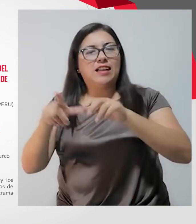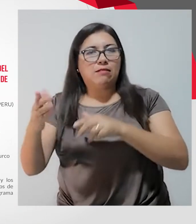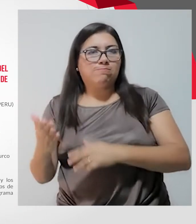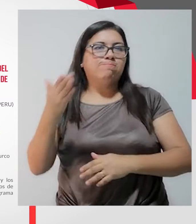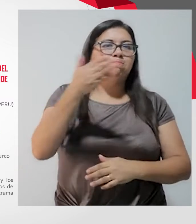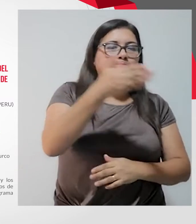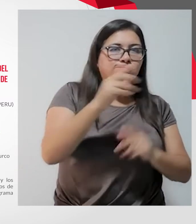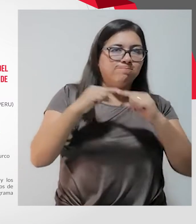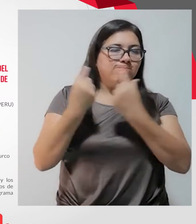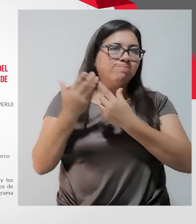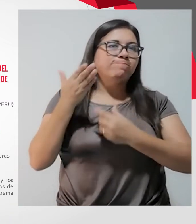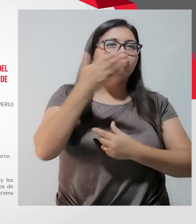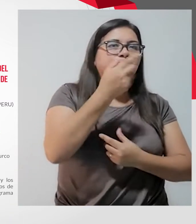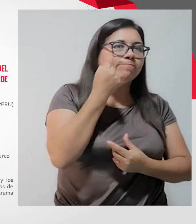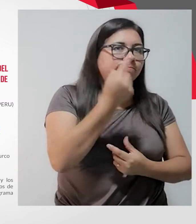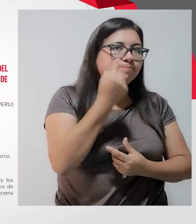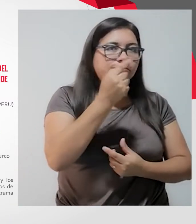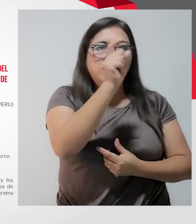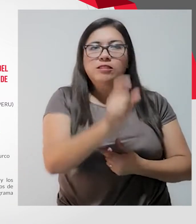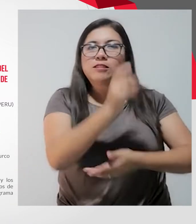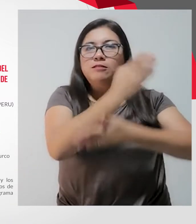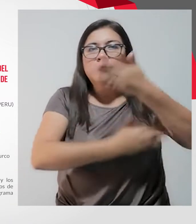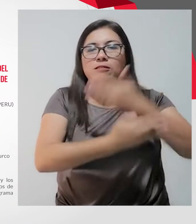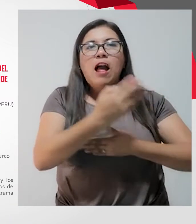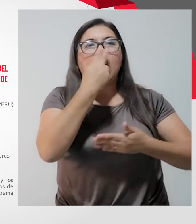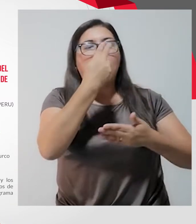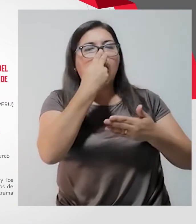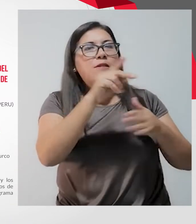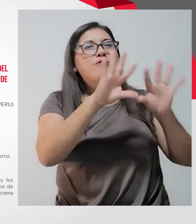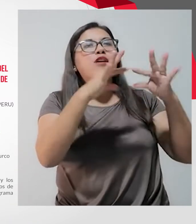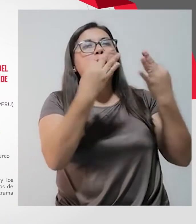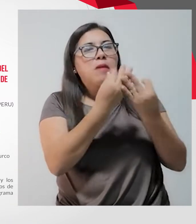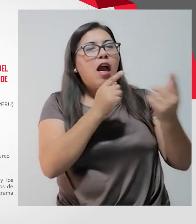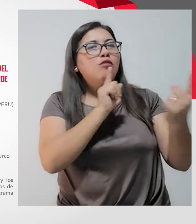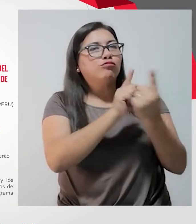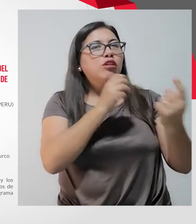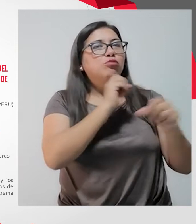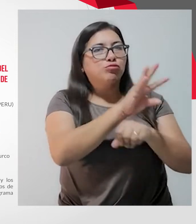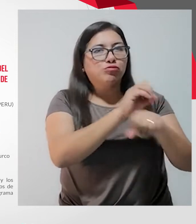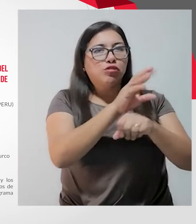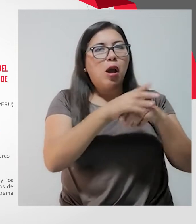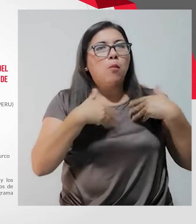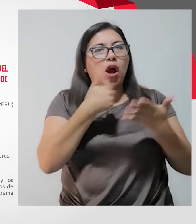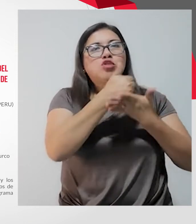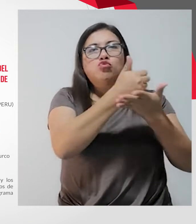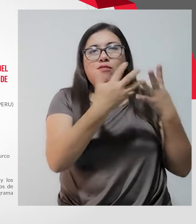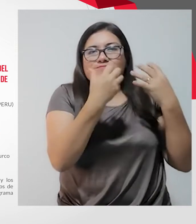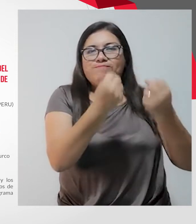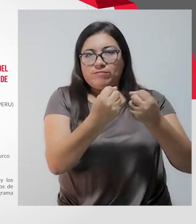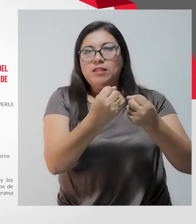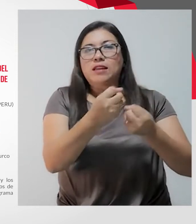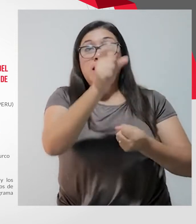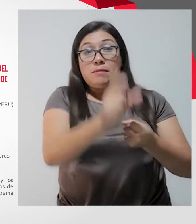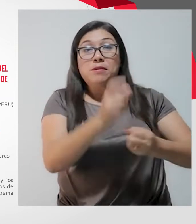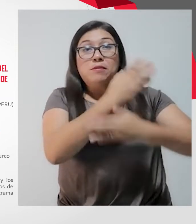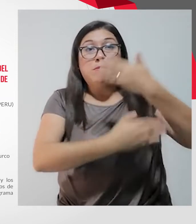persona con discapacidad y trabaja con la familia para fortalecer estos lazos parentales y que esta persona con